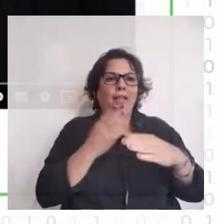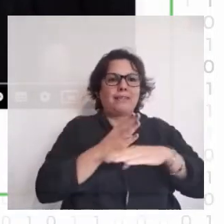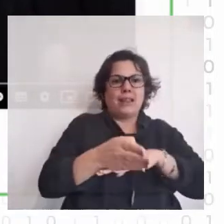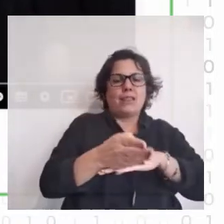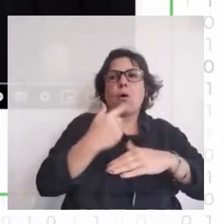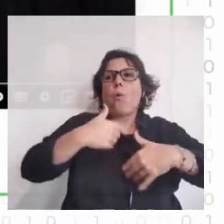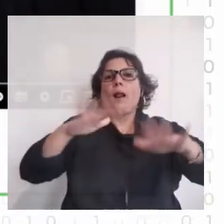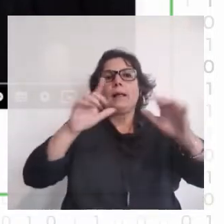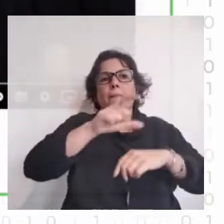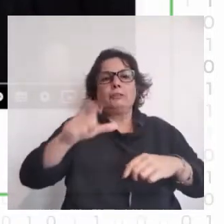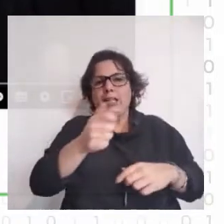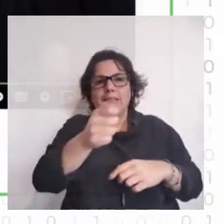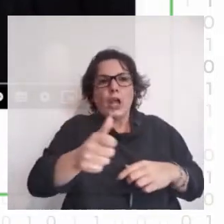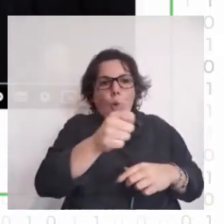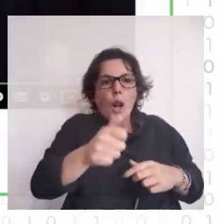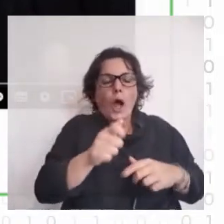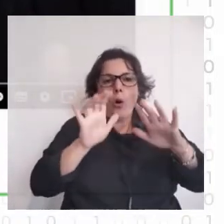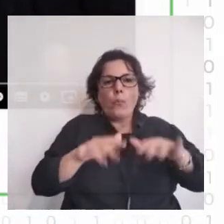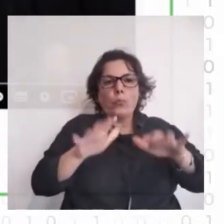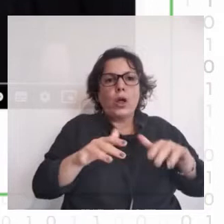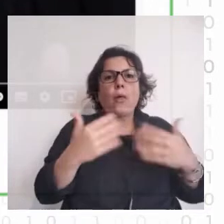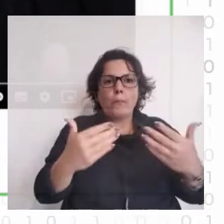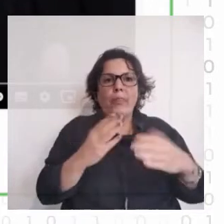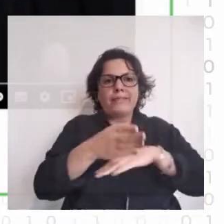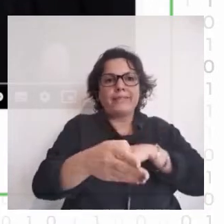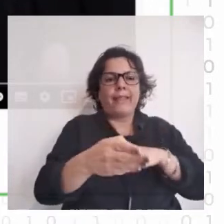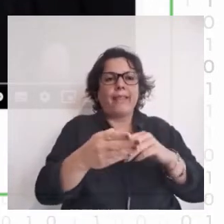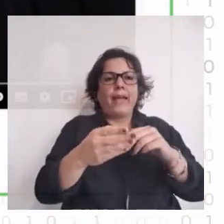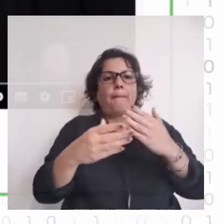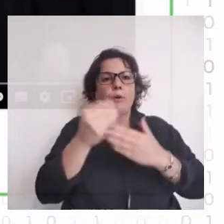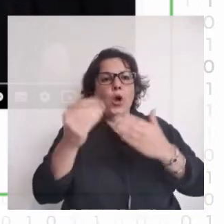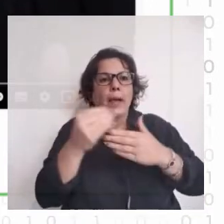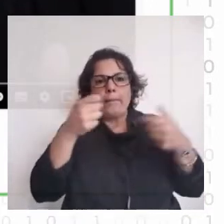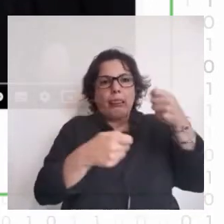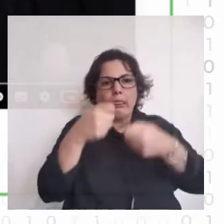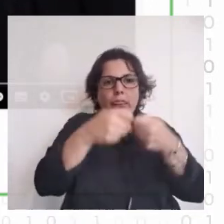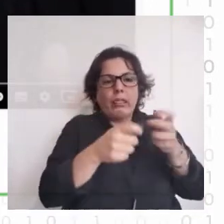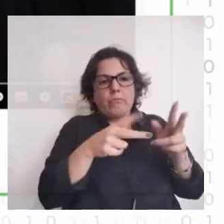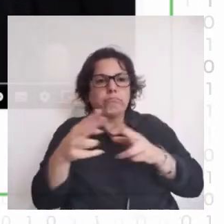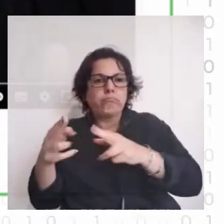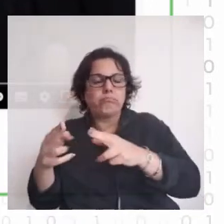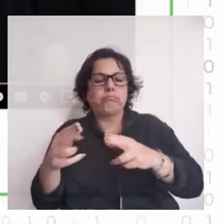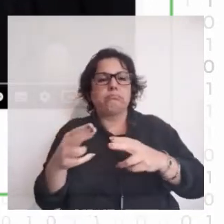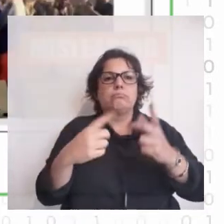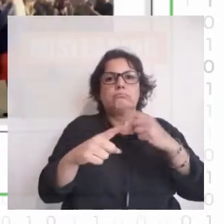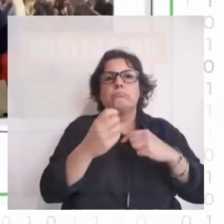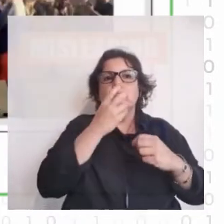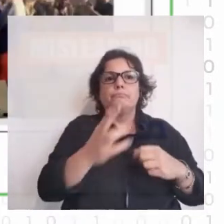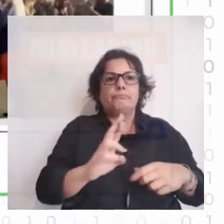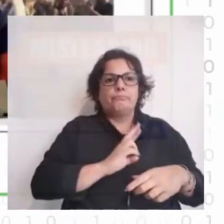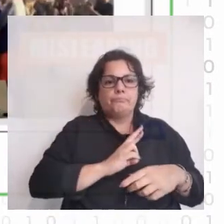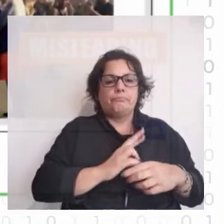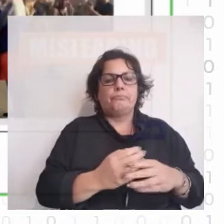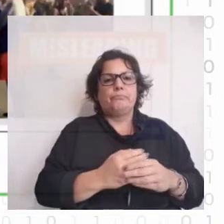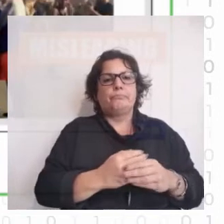un celular o con una computadora puede acceder a estos software de edición y ganar muy buenos resultados. A esto